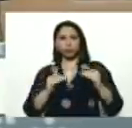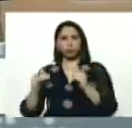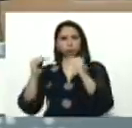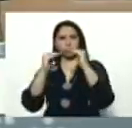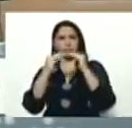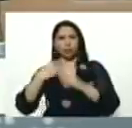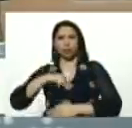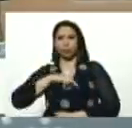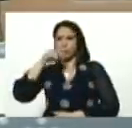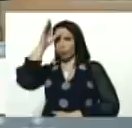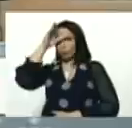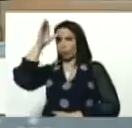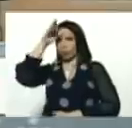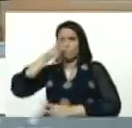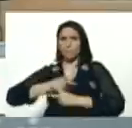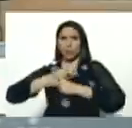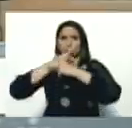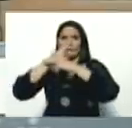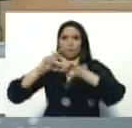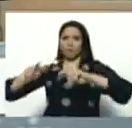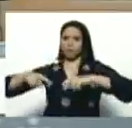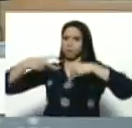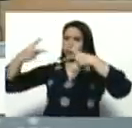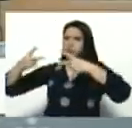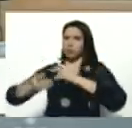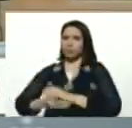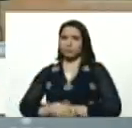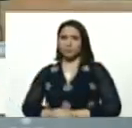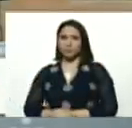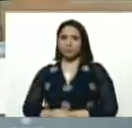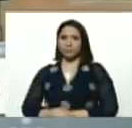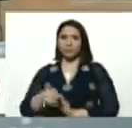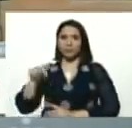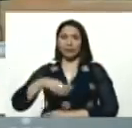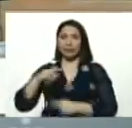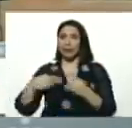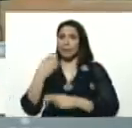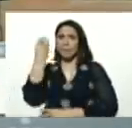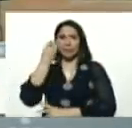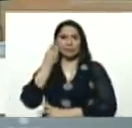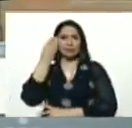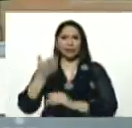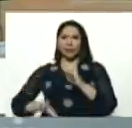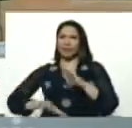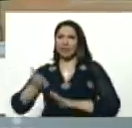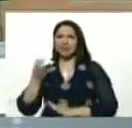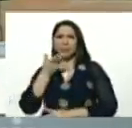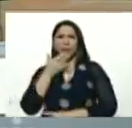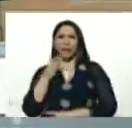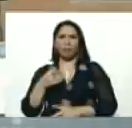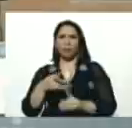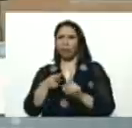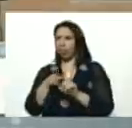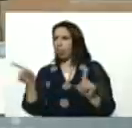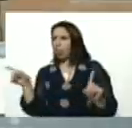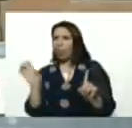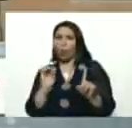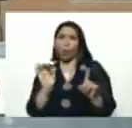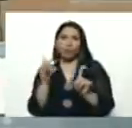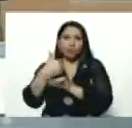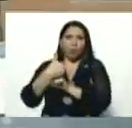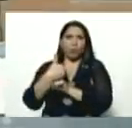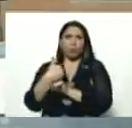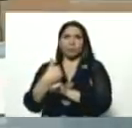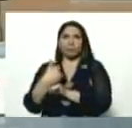conscientemente, y voluntariamente, en la vanguardia, aquí nadie está pensando, irse a la retaguardia, o una trinchera, esconderse,